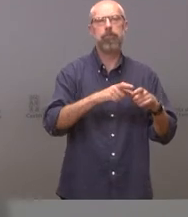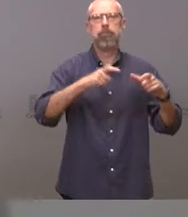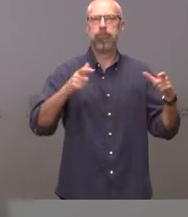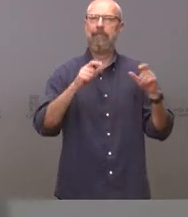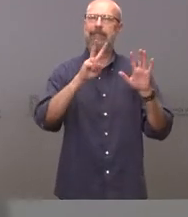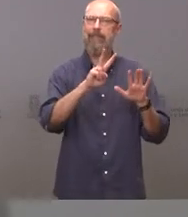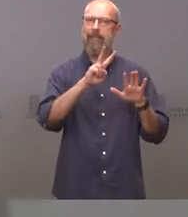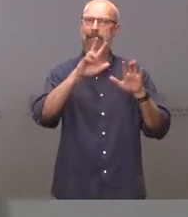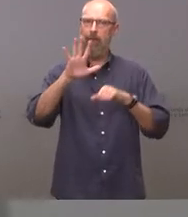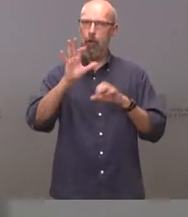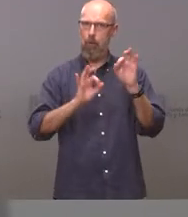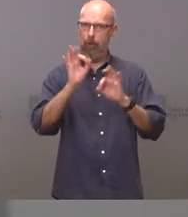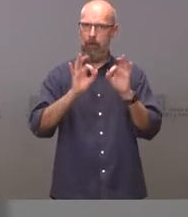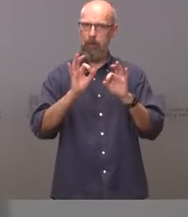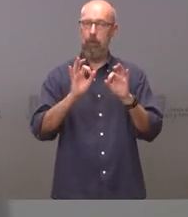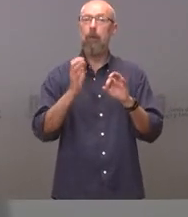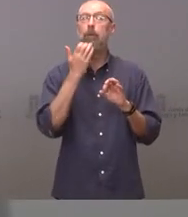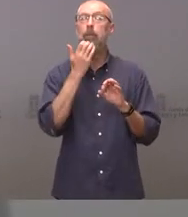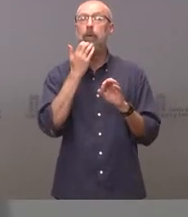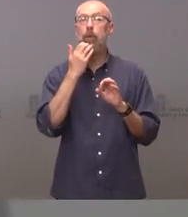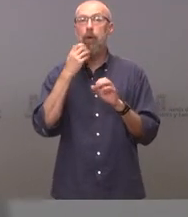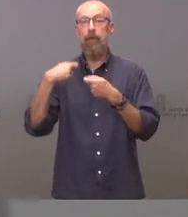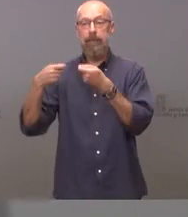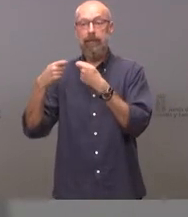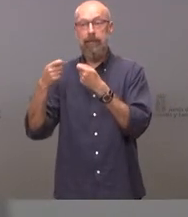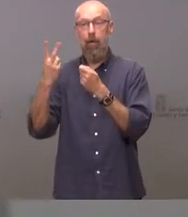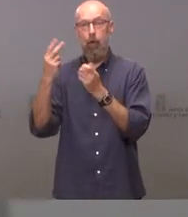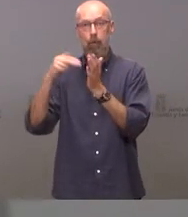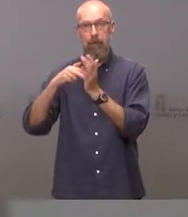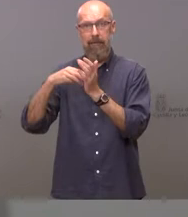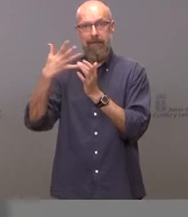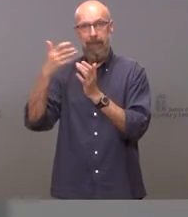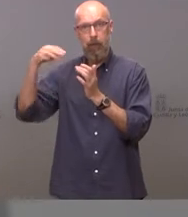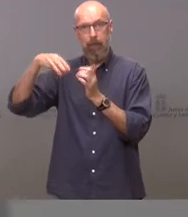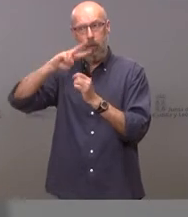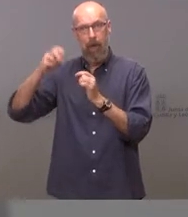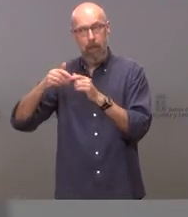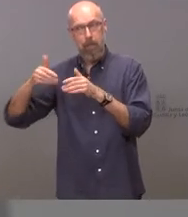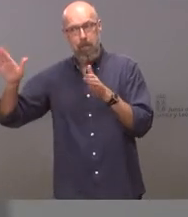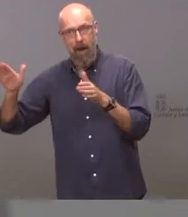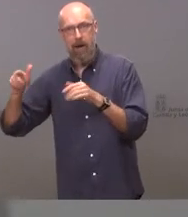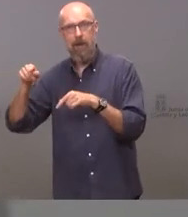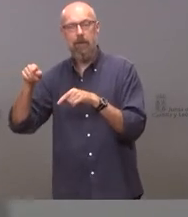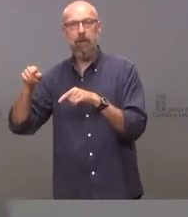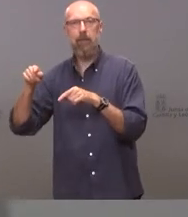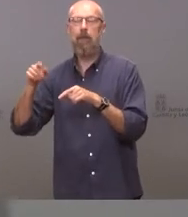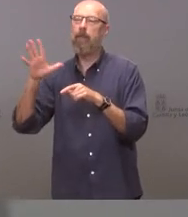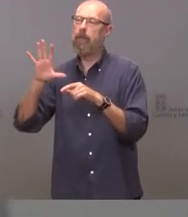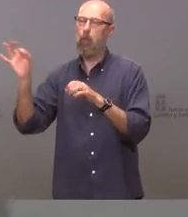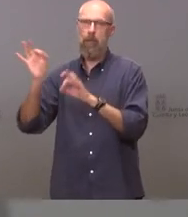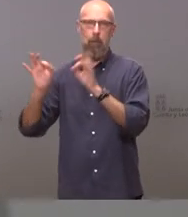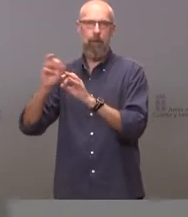cuya superficie de venta al público sea igual o superior a los 2.500 metros cuadrados, en cuyo caso el aforo será del 50.